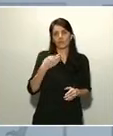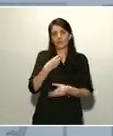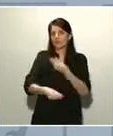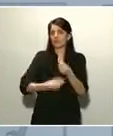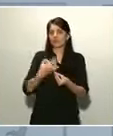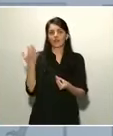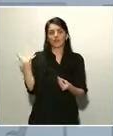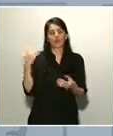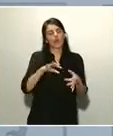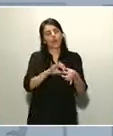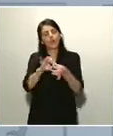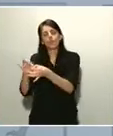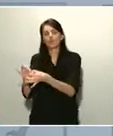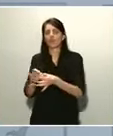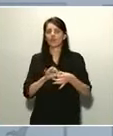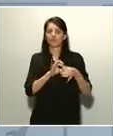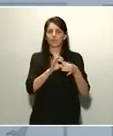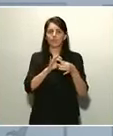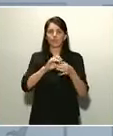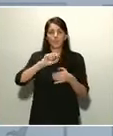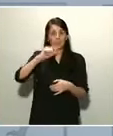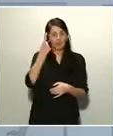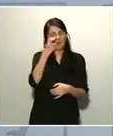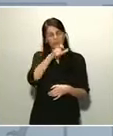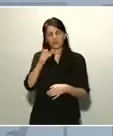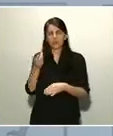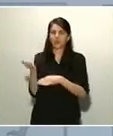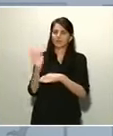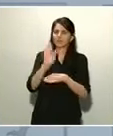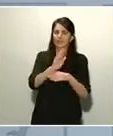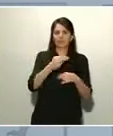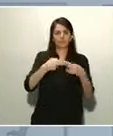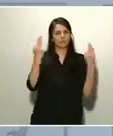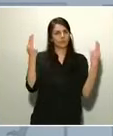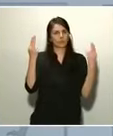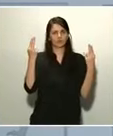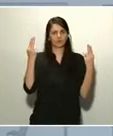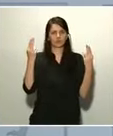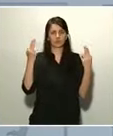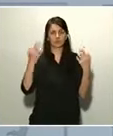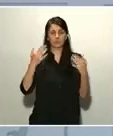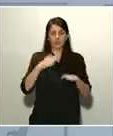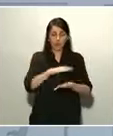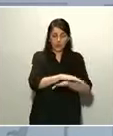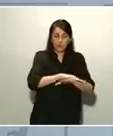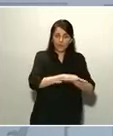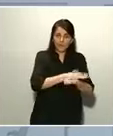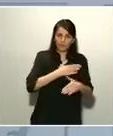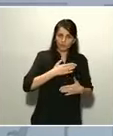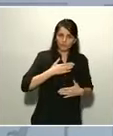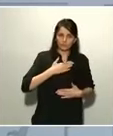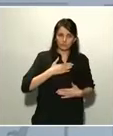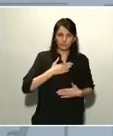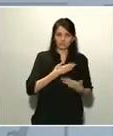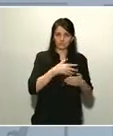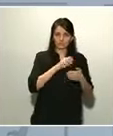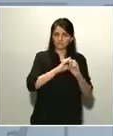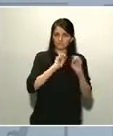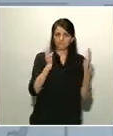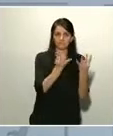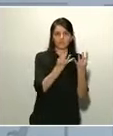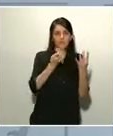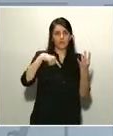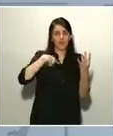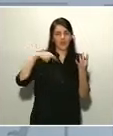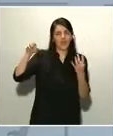responsables públicos. Nadie de mi gobierno va a polemizar con ninguna administración, ni con ningún